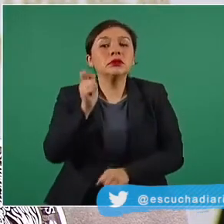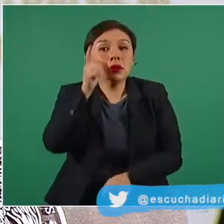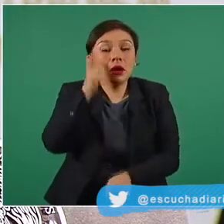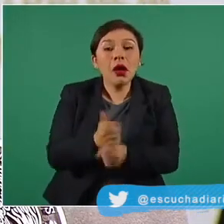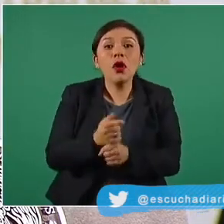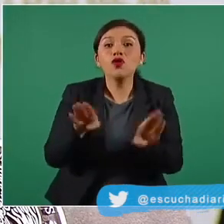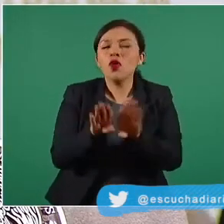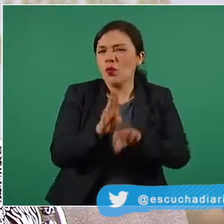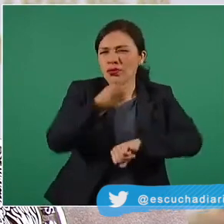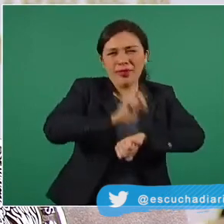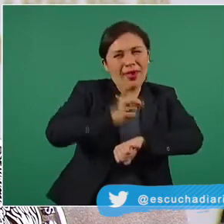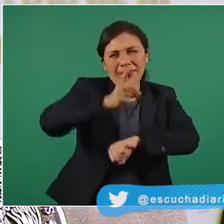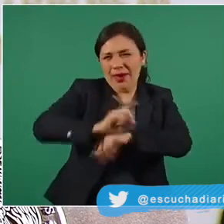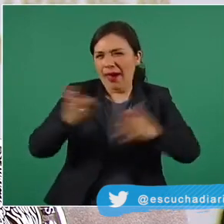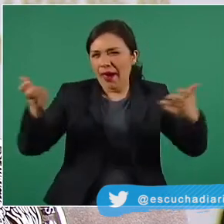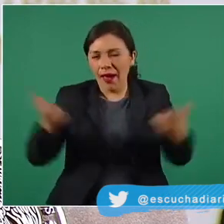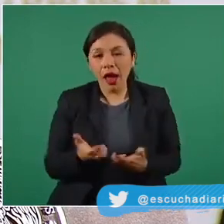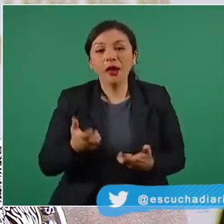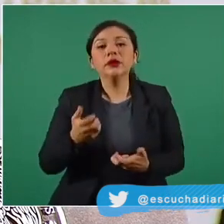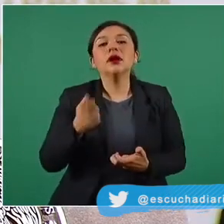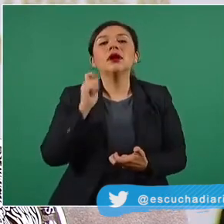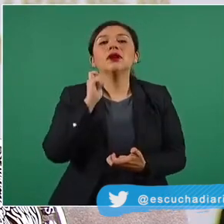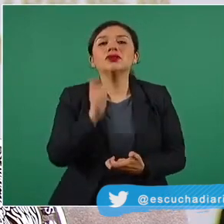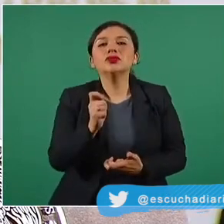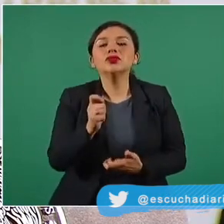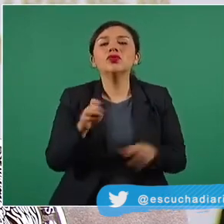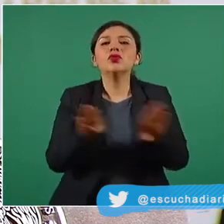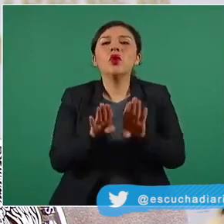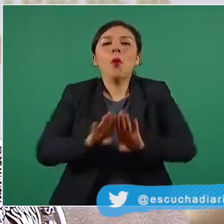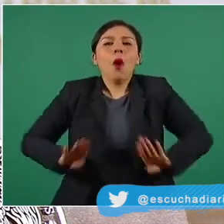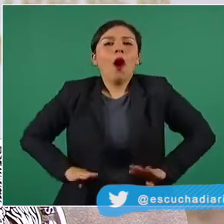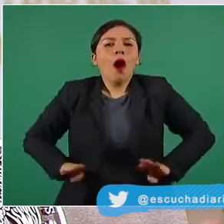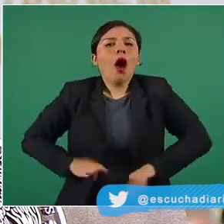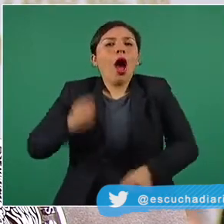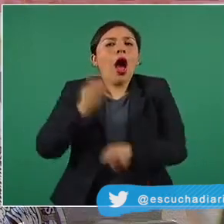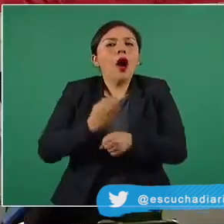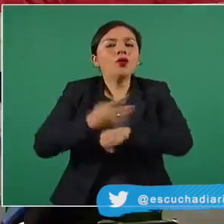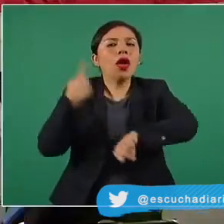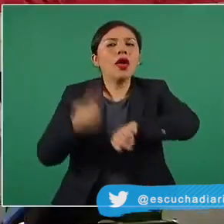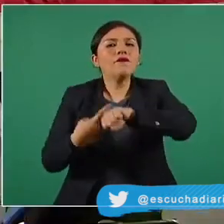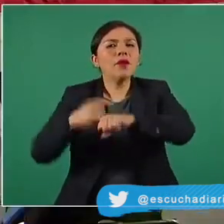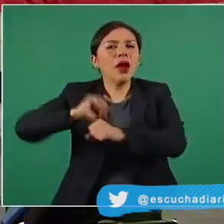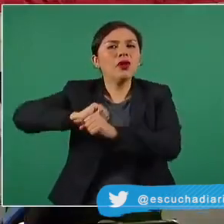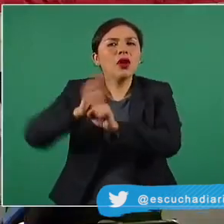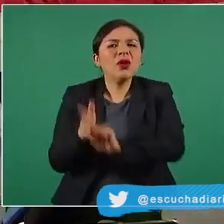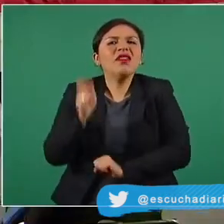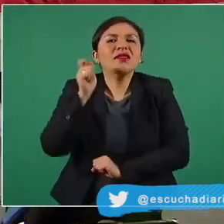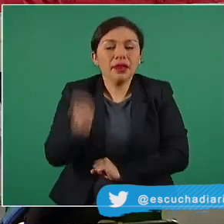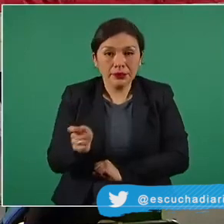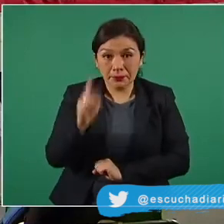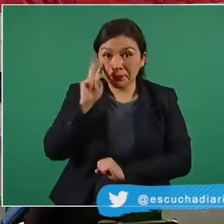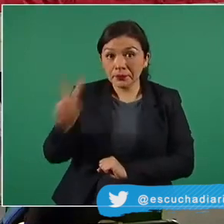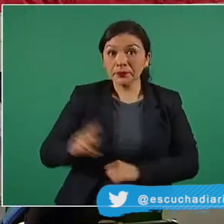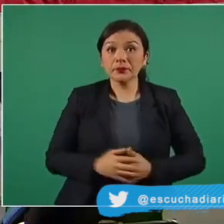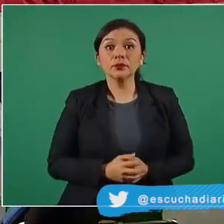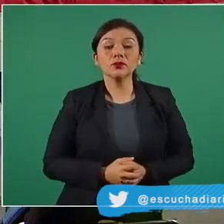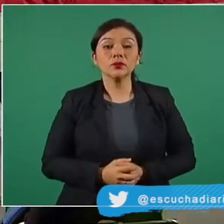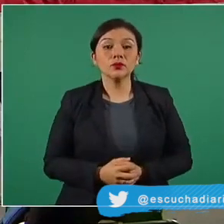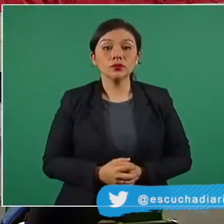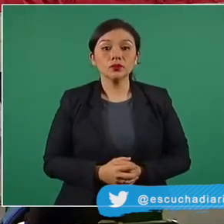de todos los días sobre el perfil actual de la epidemia. Con el permiso del presidente me paso.